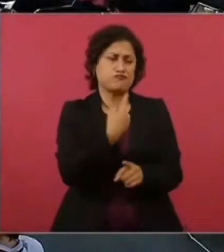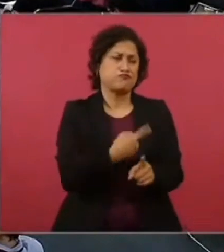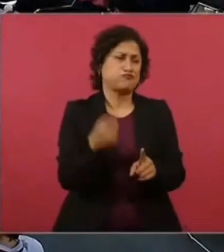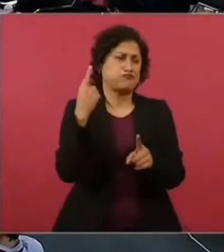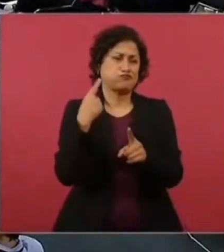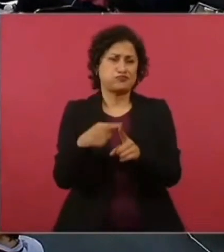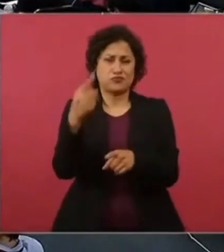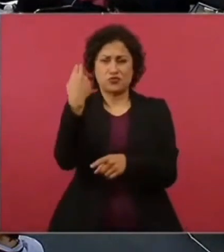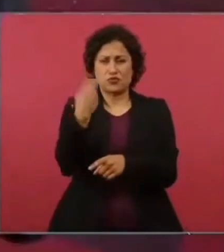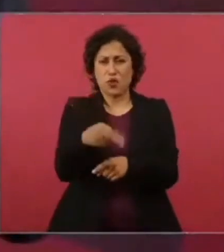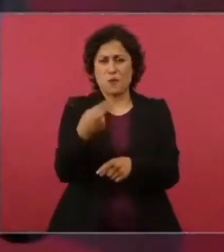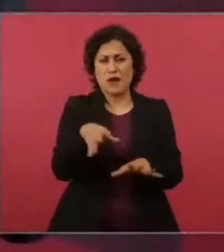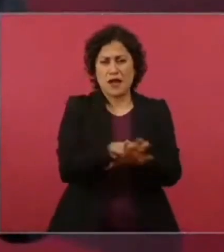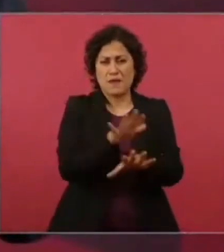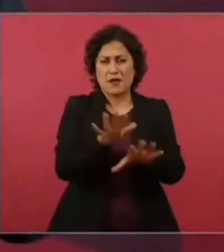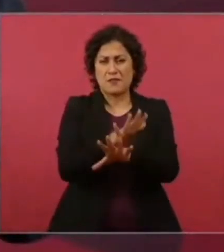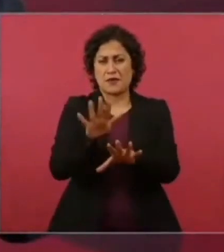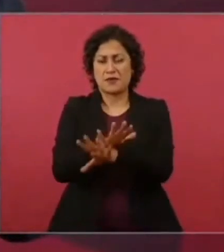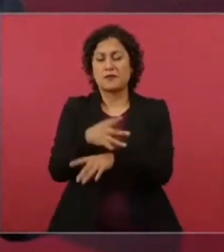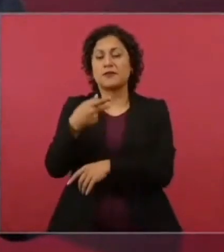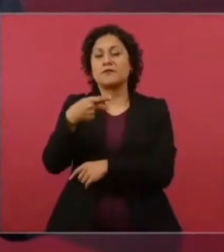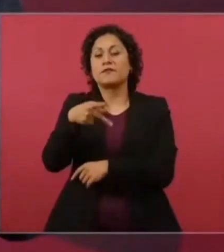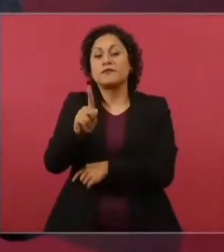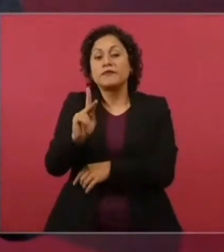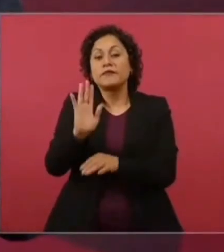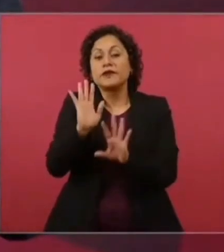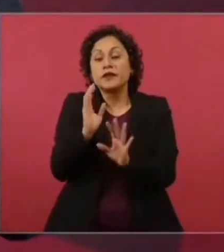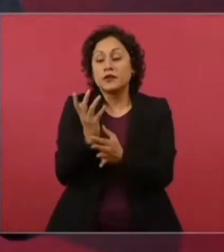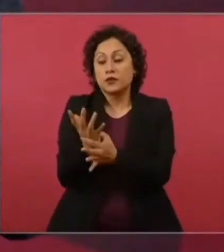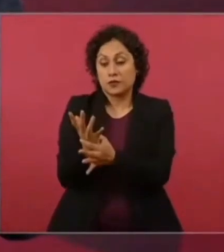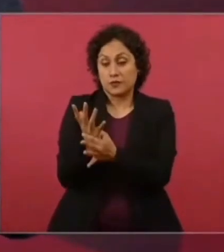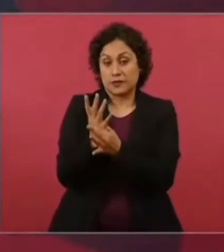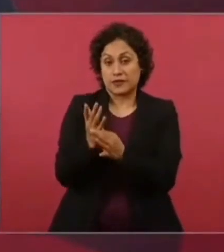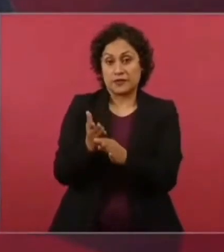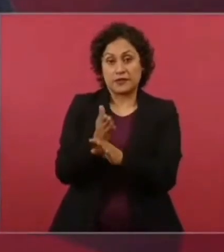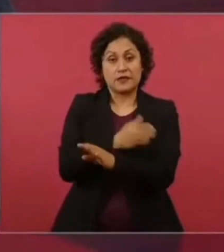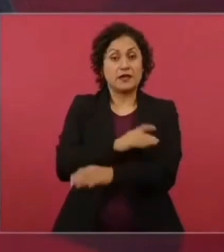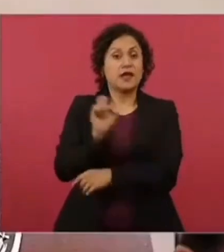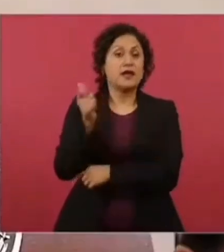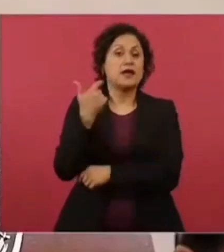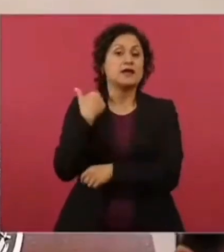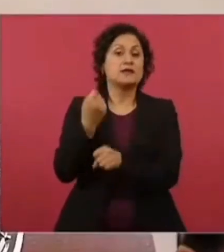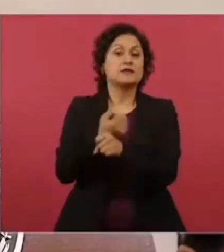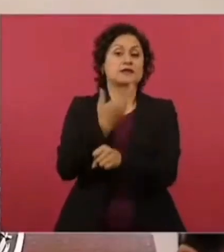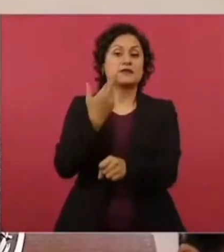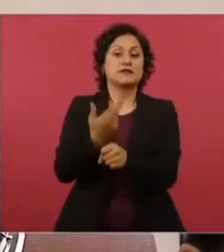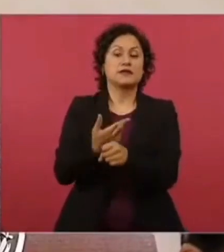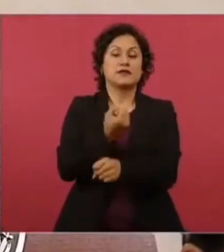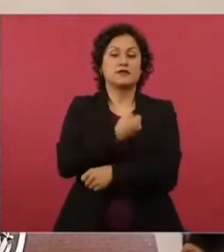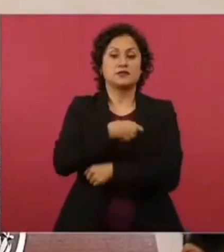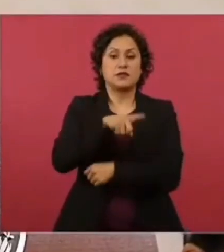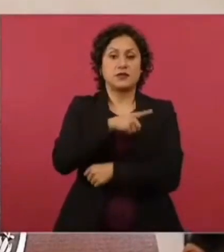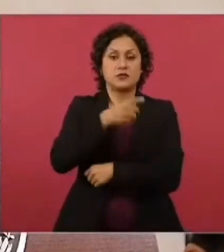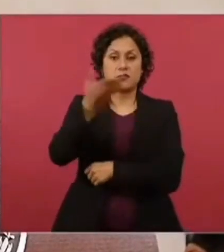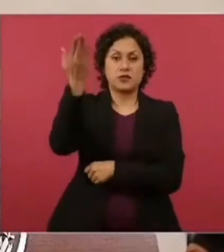porque me cuentan de que el Secretario de Salud, en ese entonces el doctor Kumate,